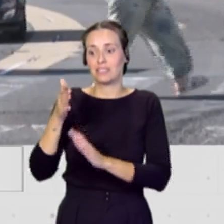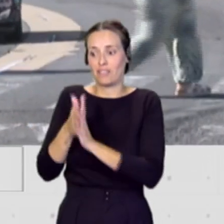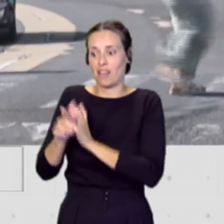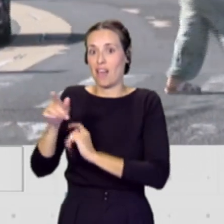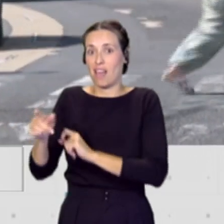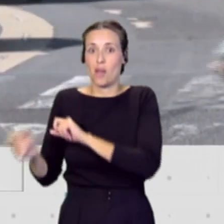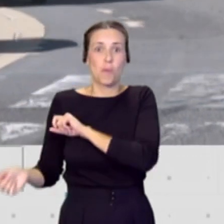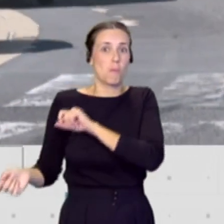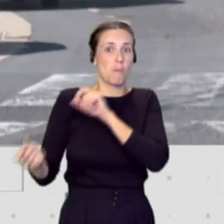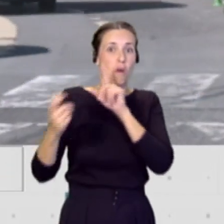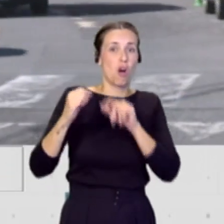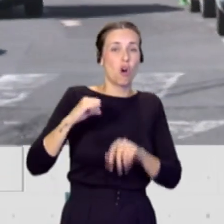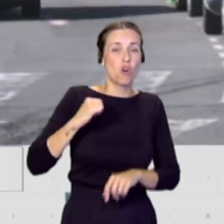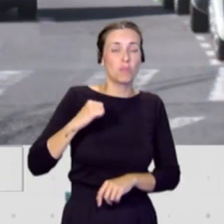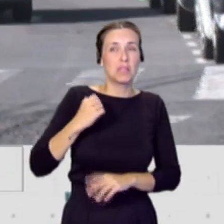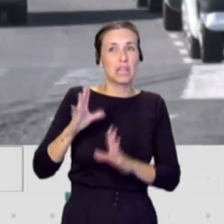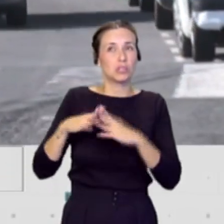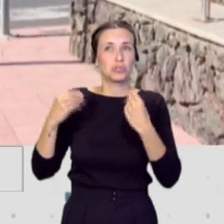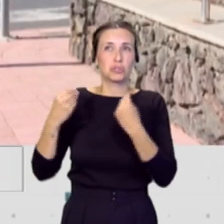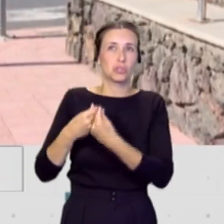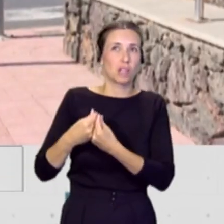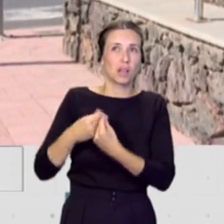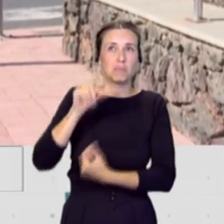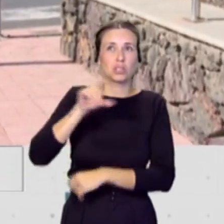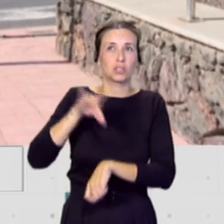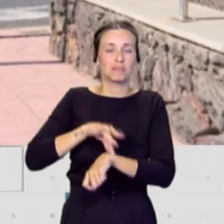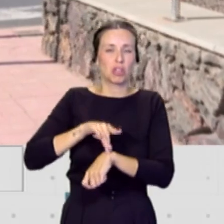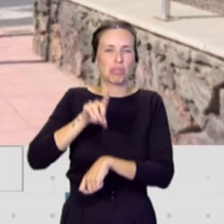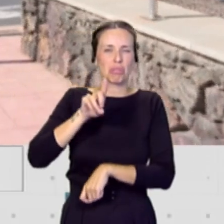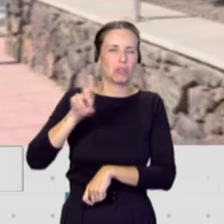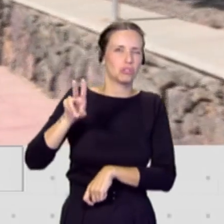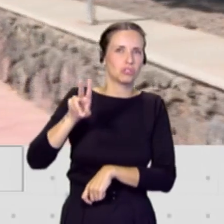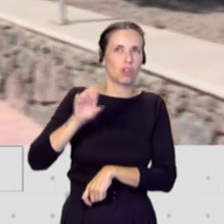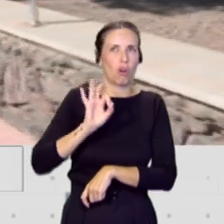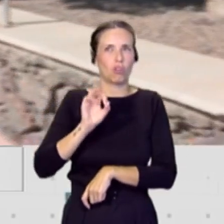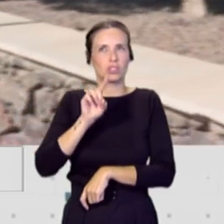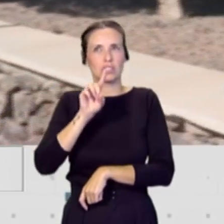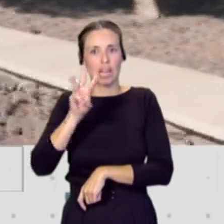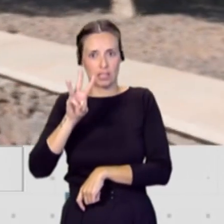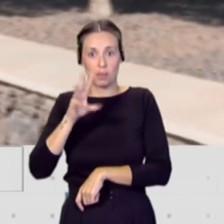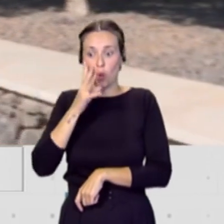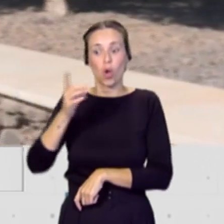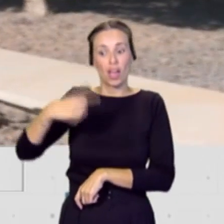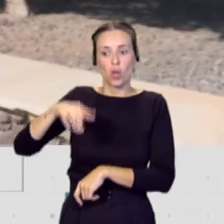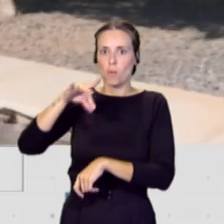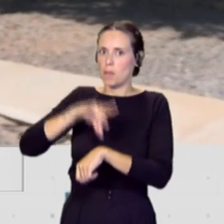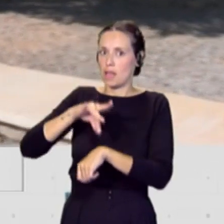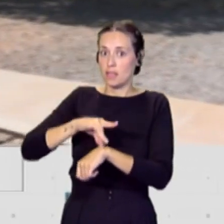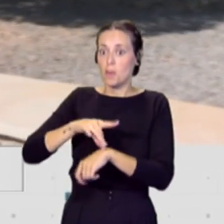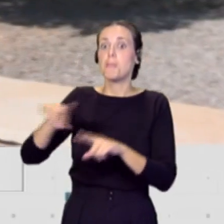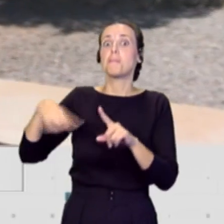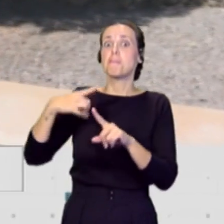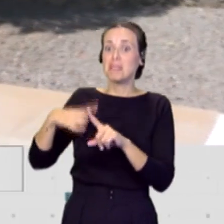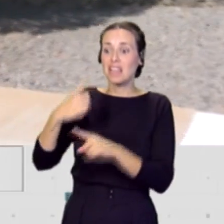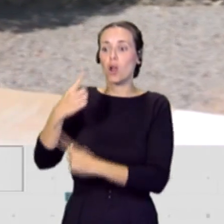alrededor de 12 a 13 pacientes que venían malos. En esa patria venían varios pacientes migrantes fallecidos,